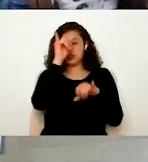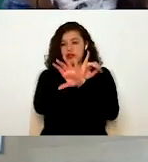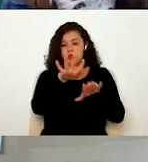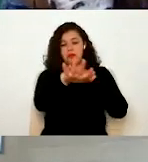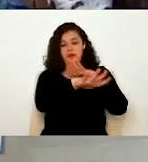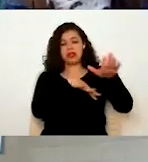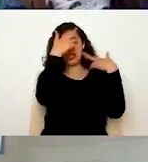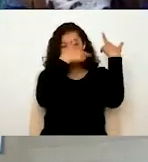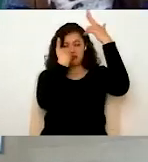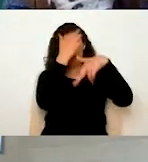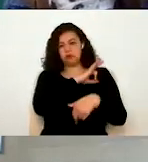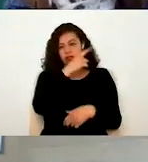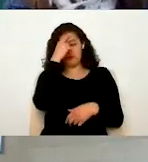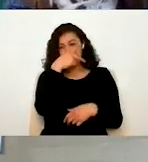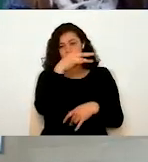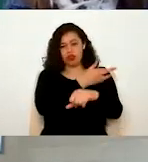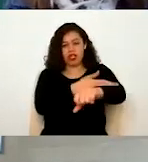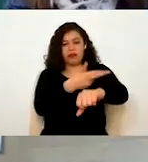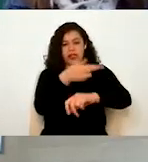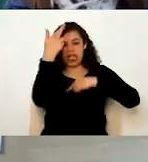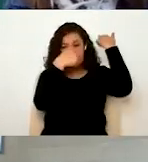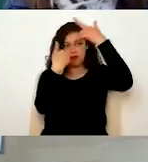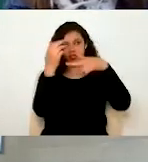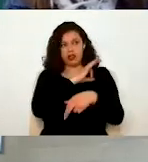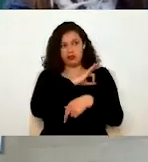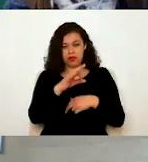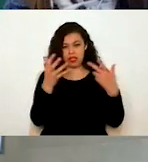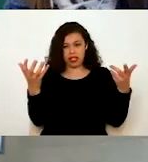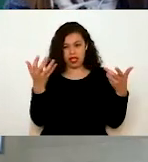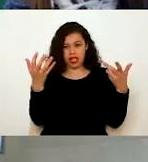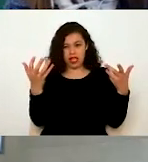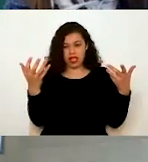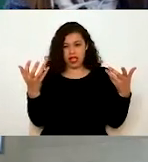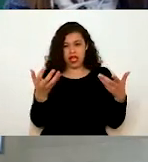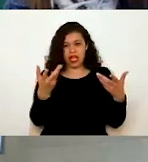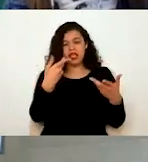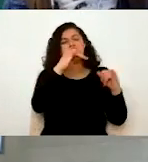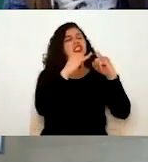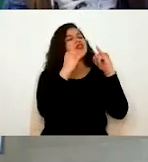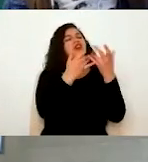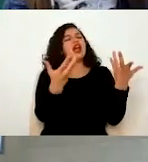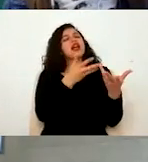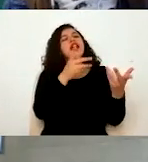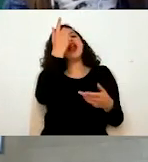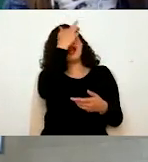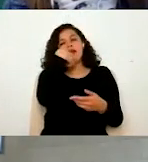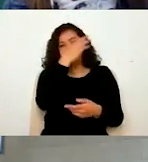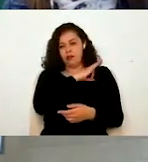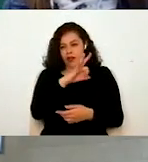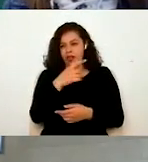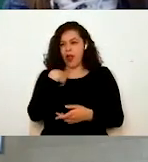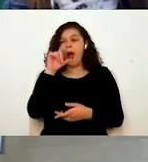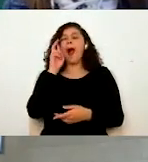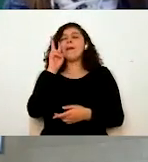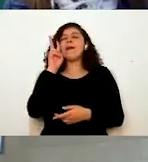básica de cada uno de los trámites que realizan las instituciones. Voy a explorar